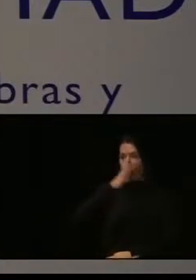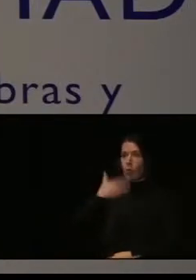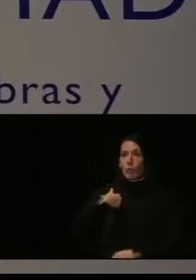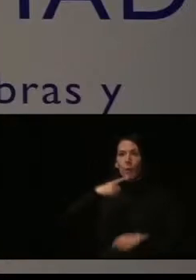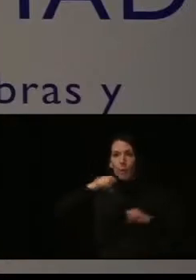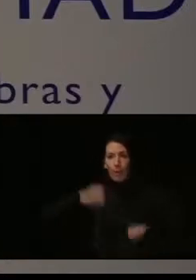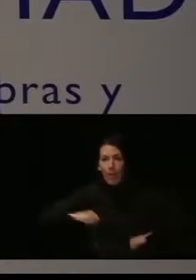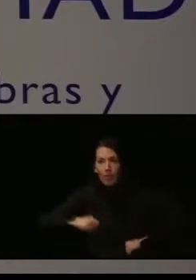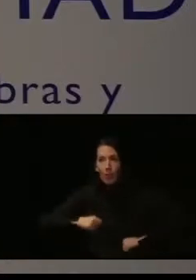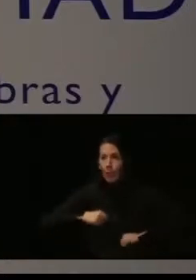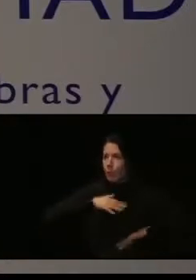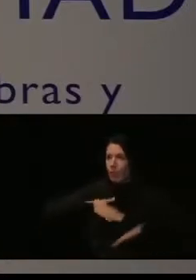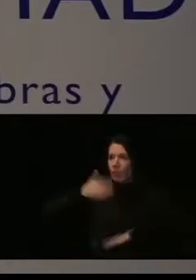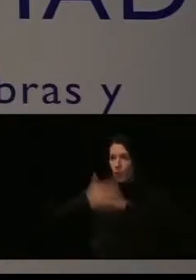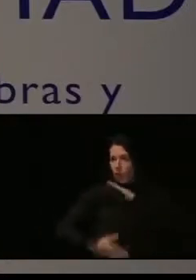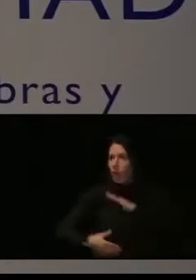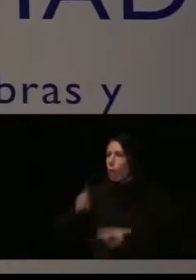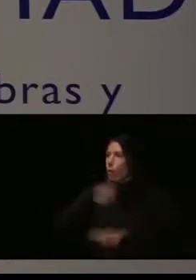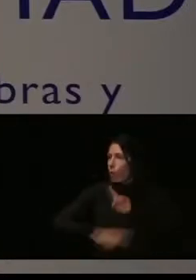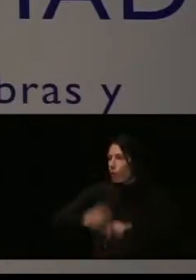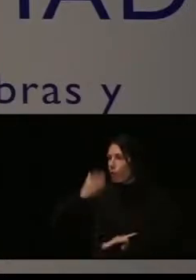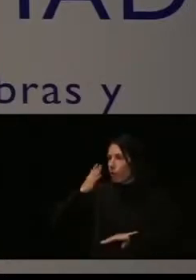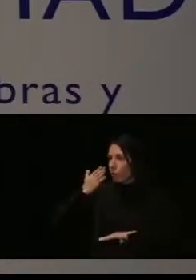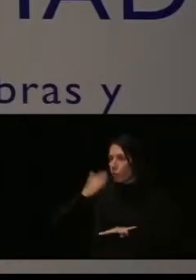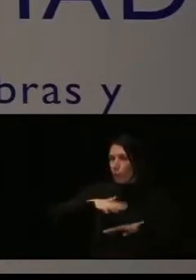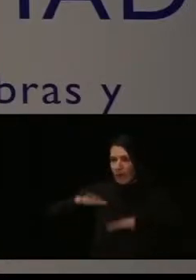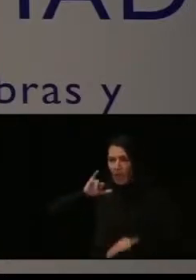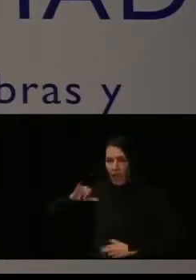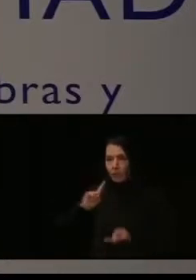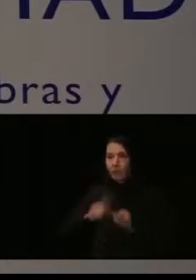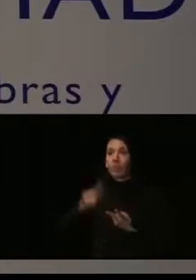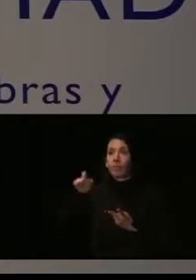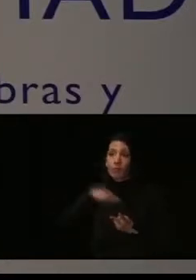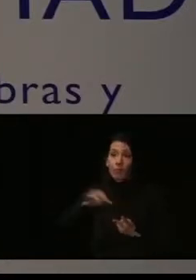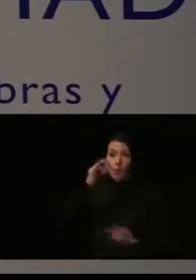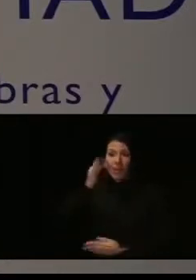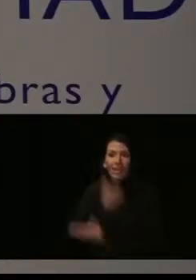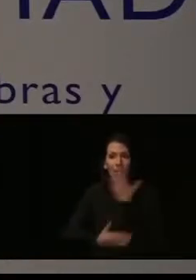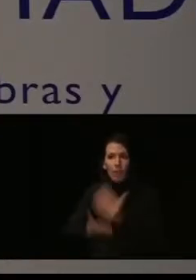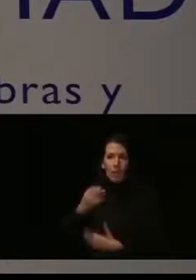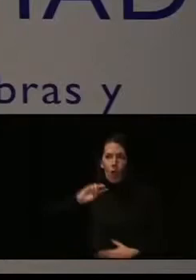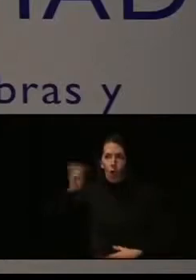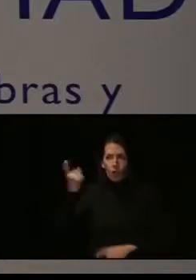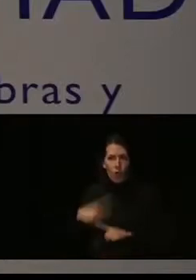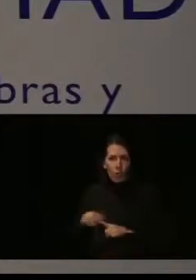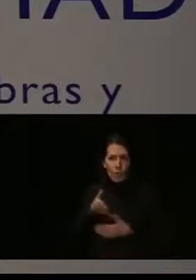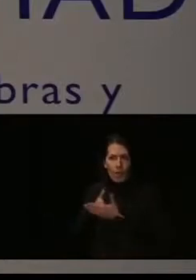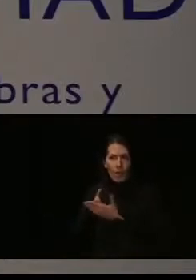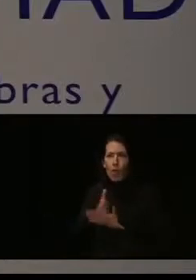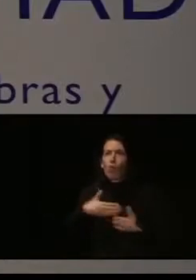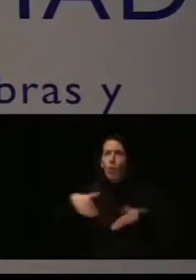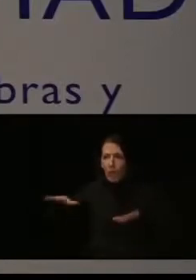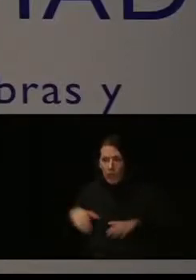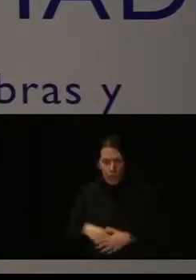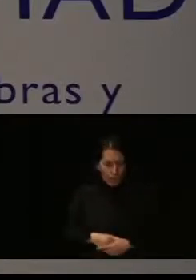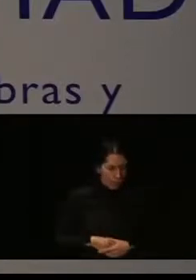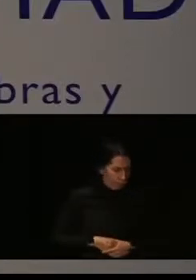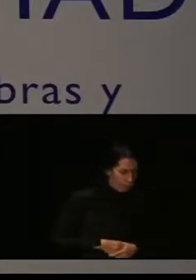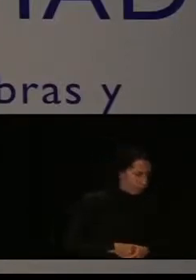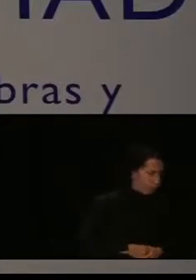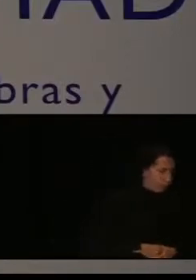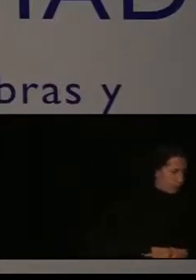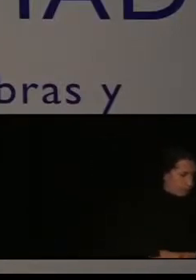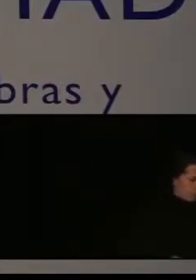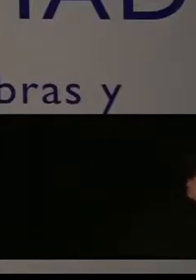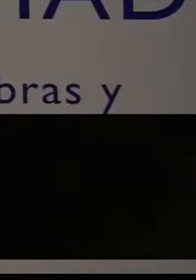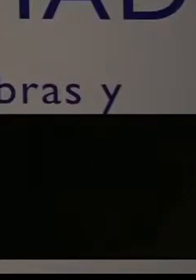mayores con movilidad reducida o que tengan problemas de movilidad, por supuesto, mujeres con discapacidad o cualquier otro tipo de barrera. Poneos en el caso, esto es importante,